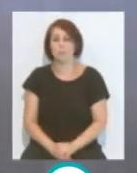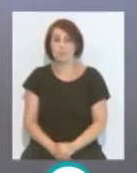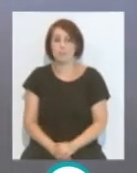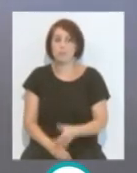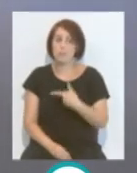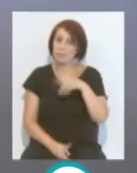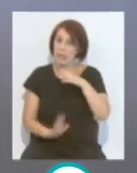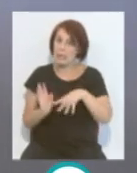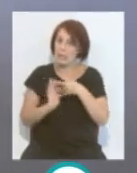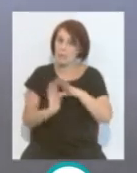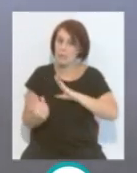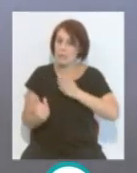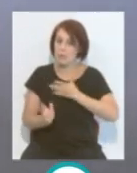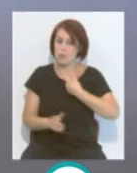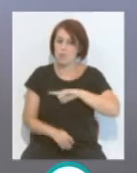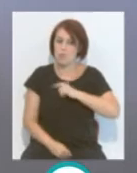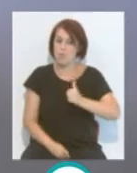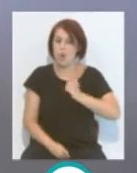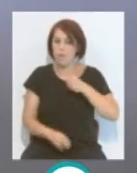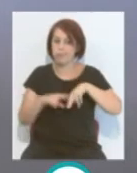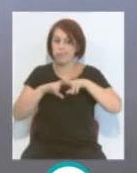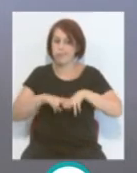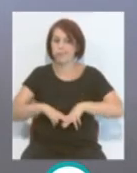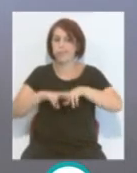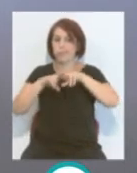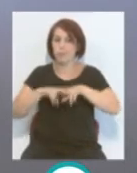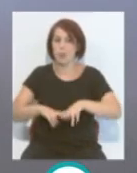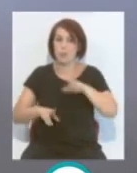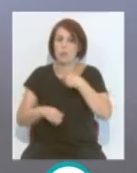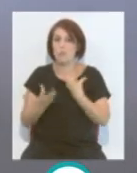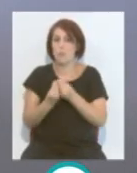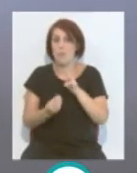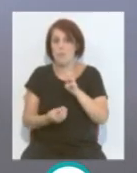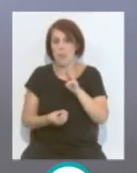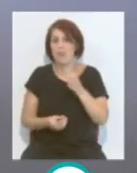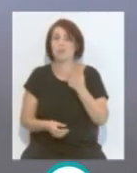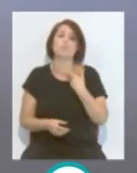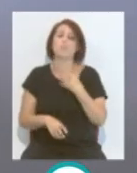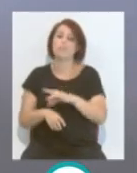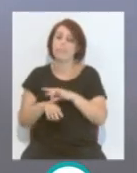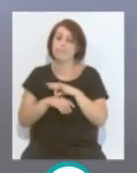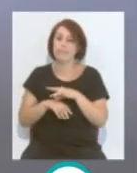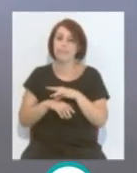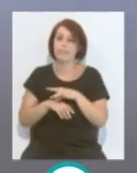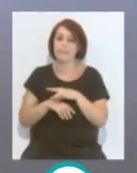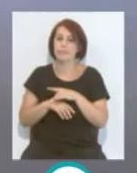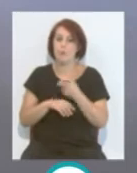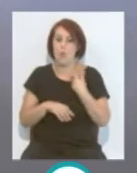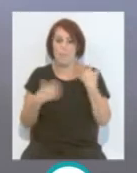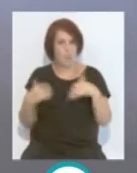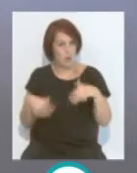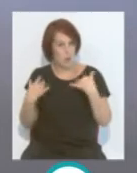en cuanto al calendario que mañana tendremos la oportunidad de analizar con Pablo Mejías, que será nuestro invitado este miércoles.